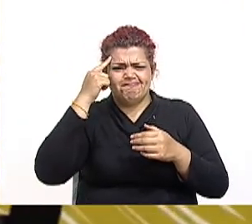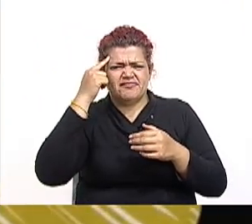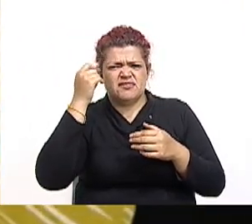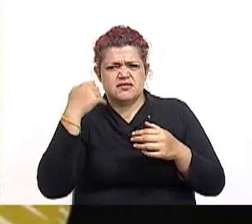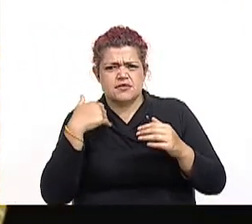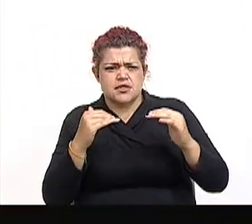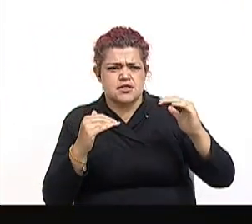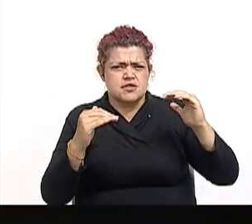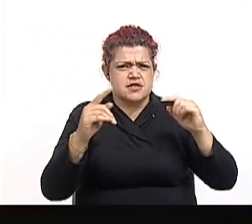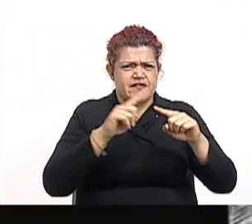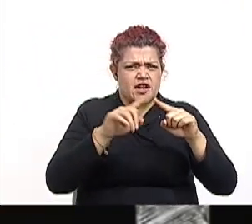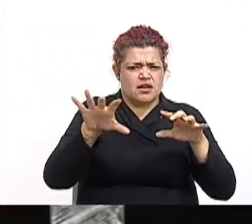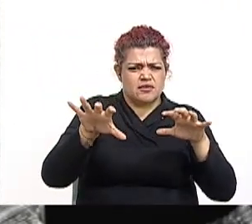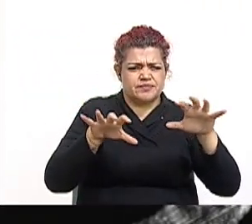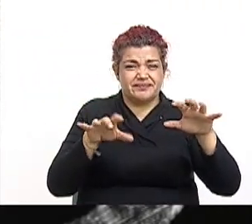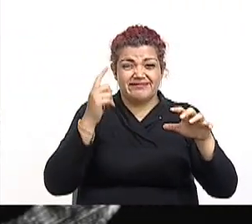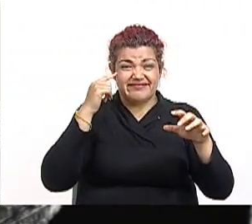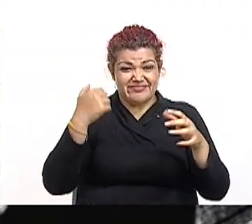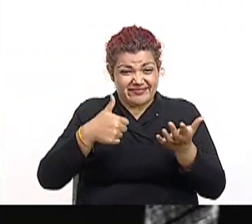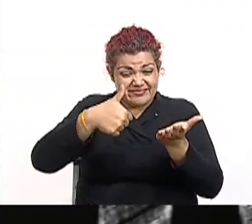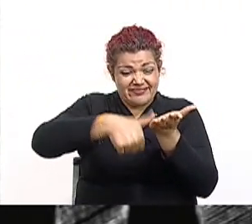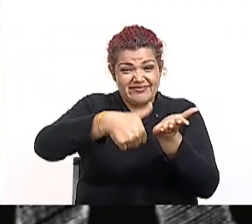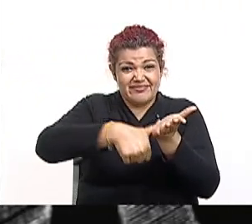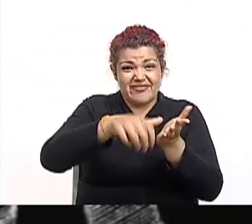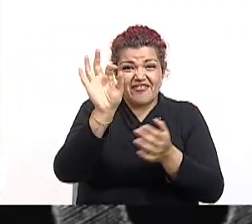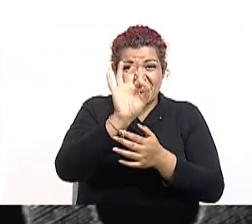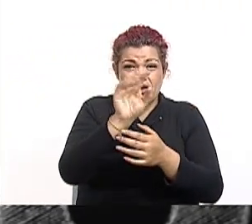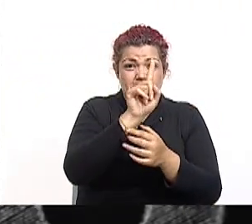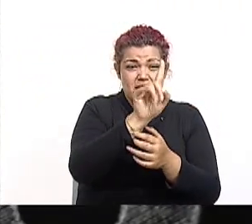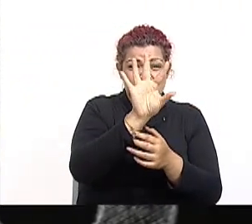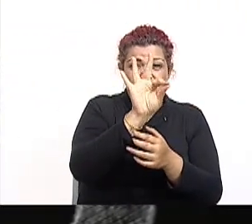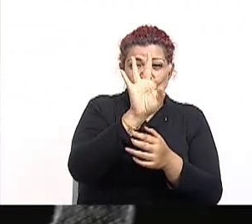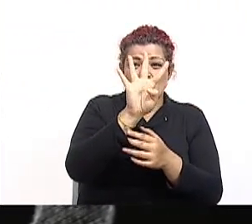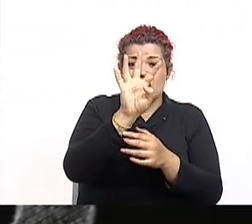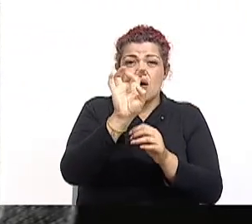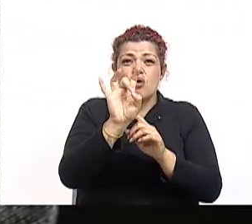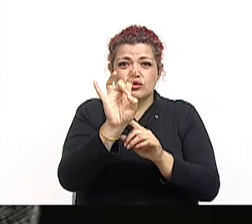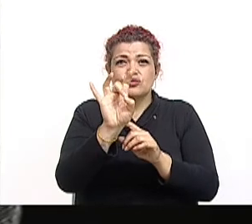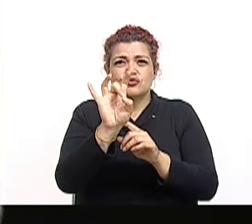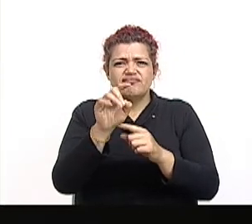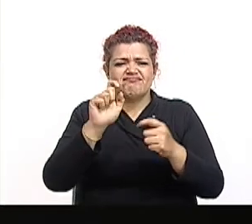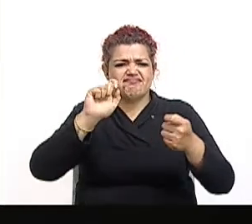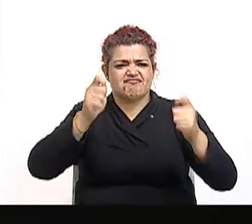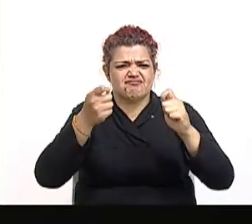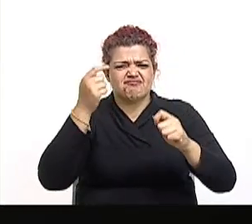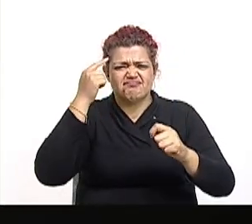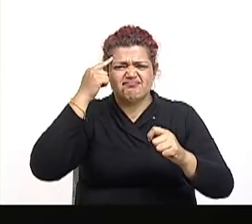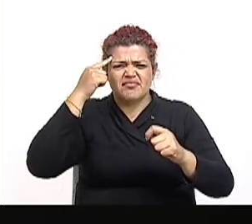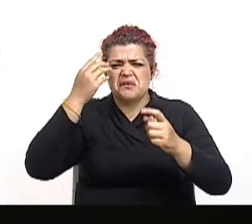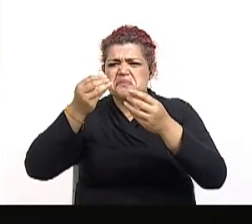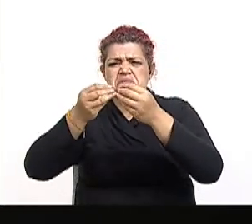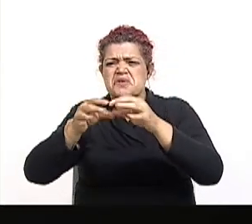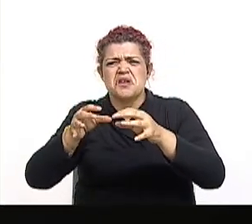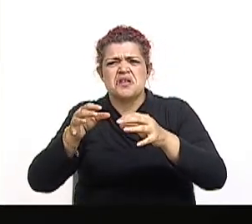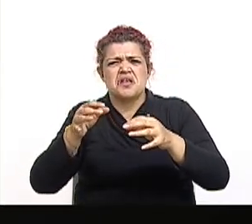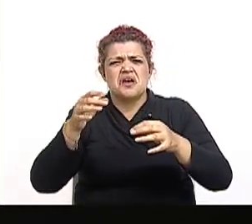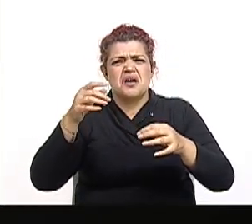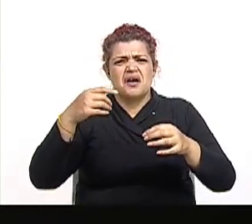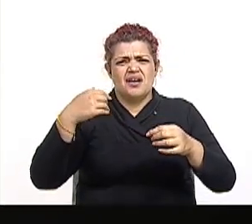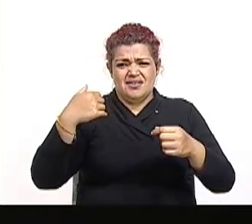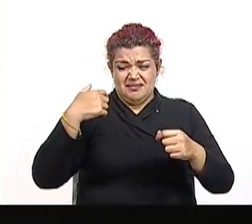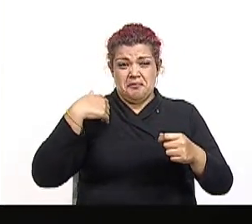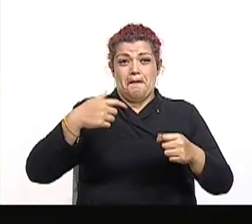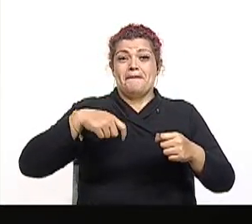Y para las elecciones de febrero de 1948, el cambio ideológico y la pérdida de popularidad del candidato